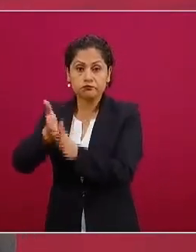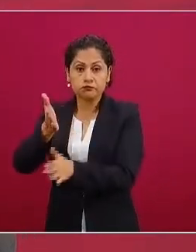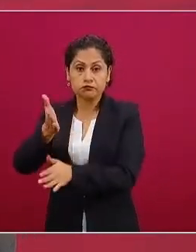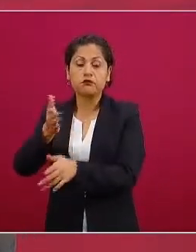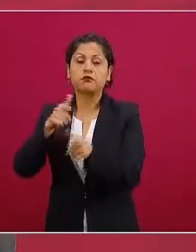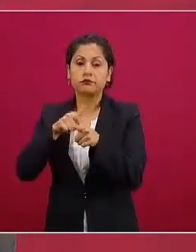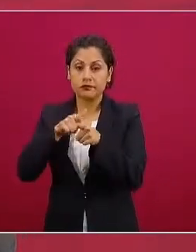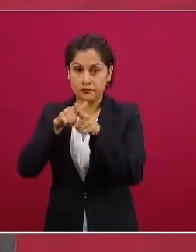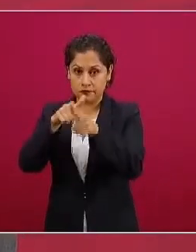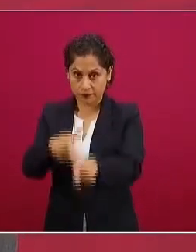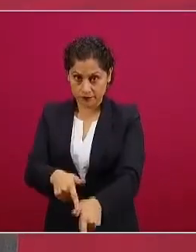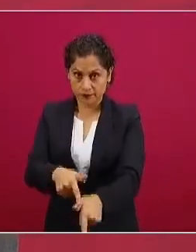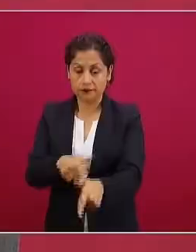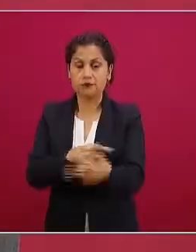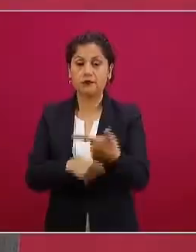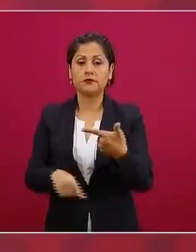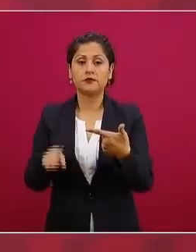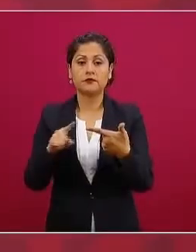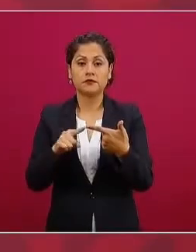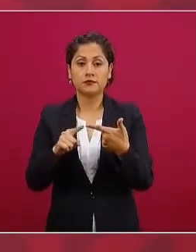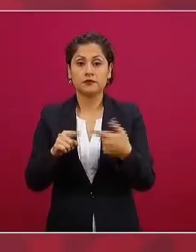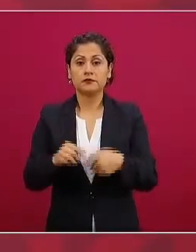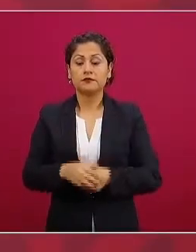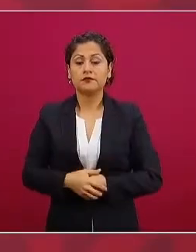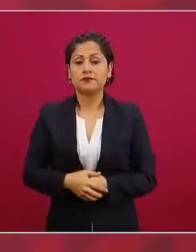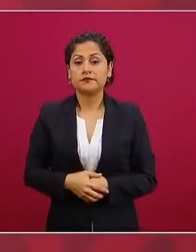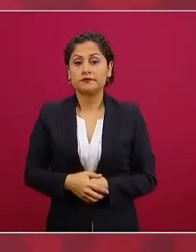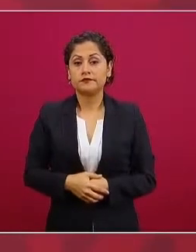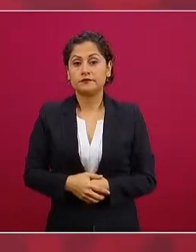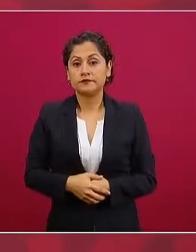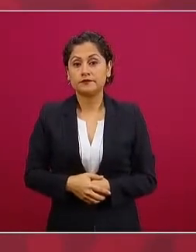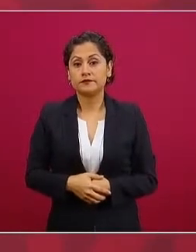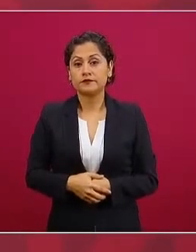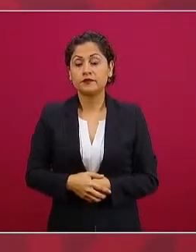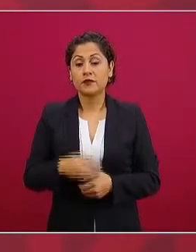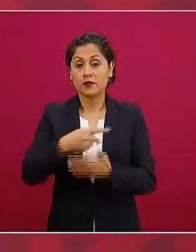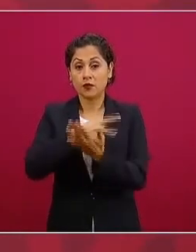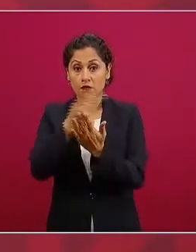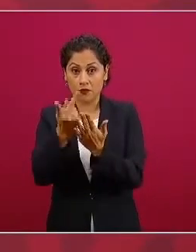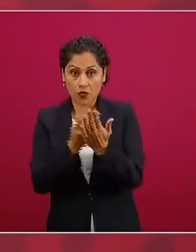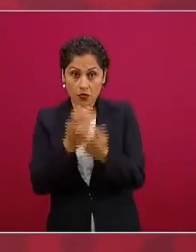Siete, la escuela es nuestra.